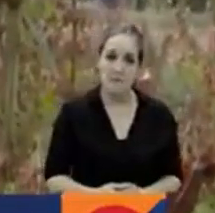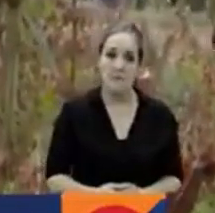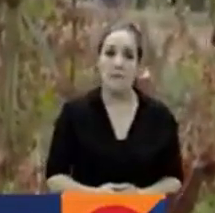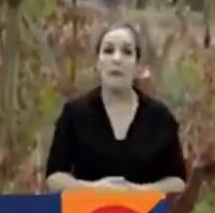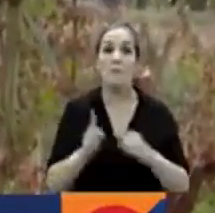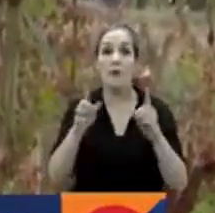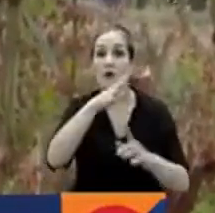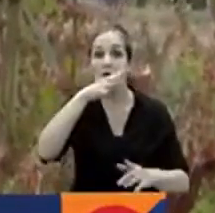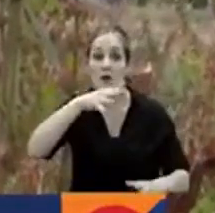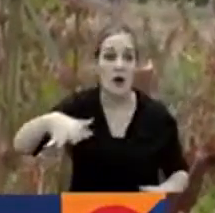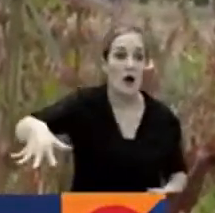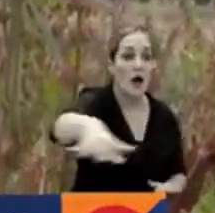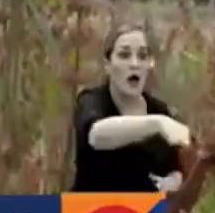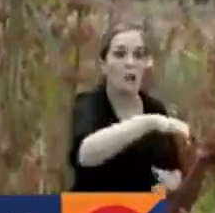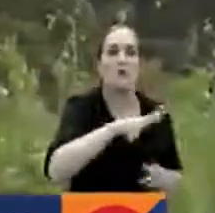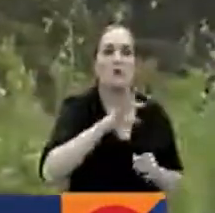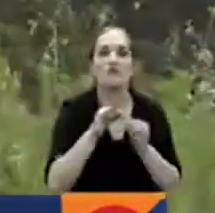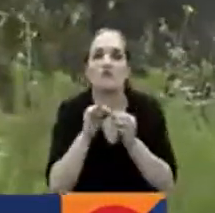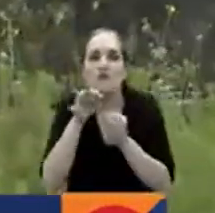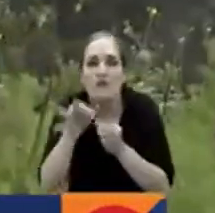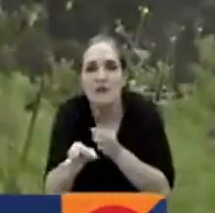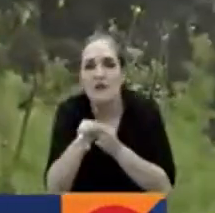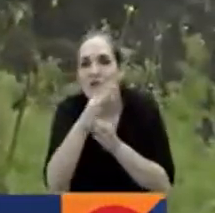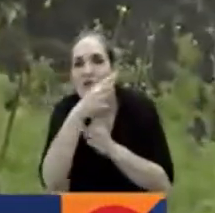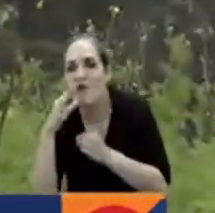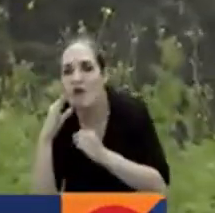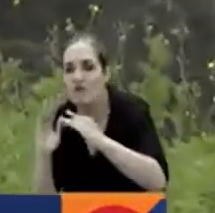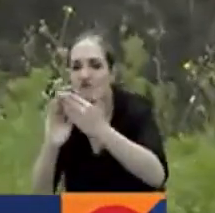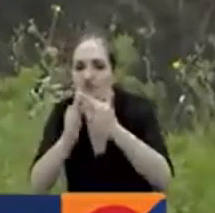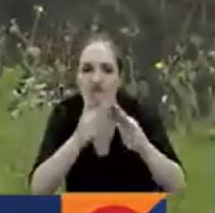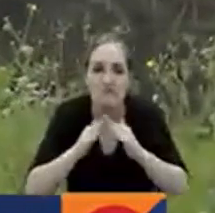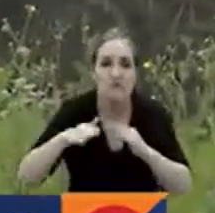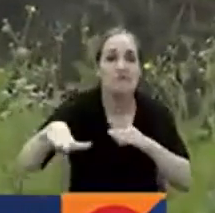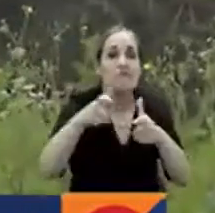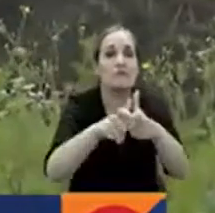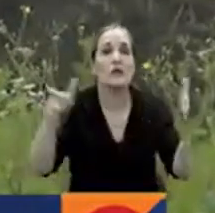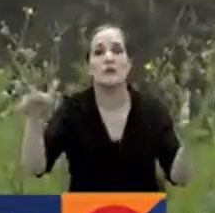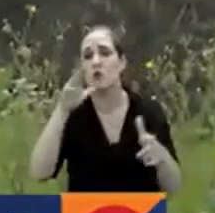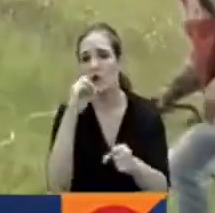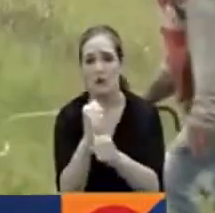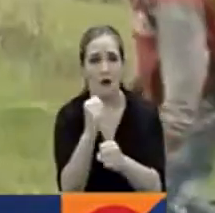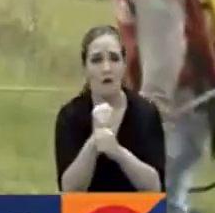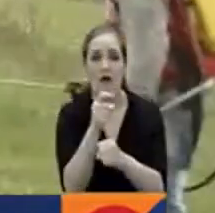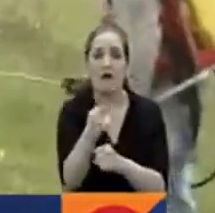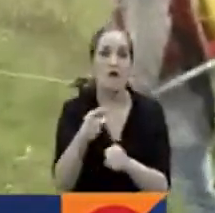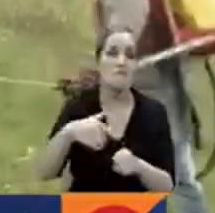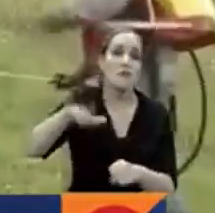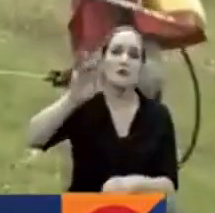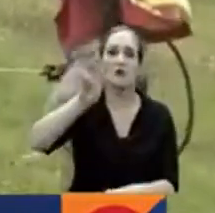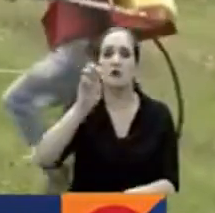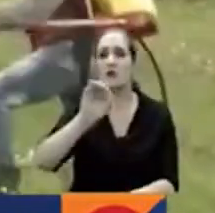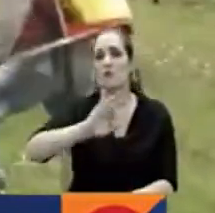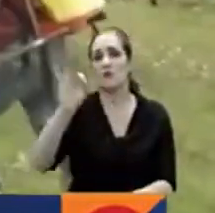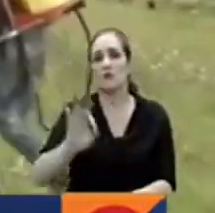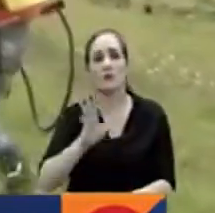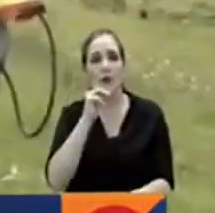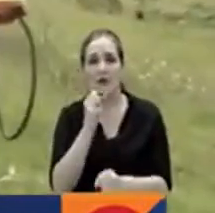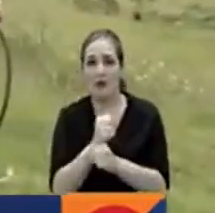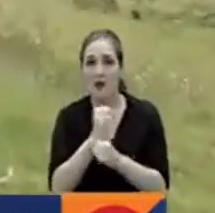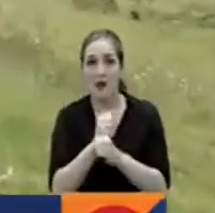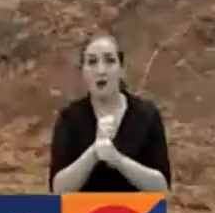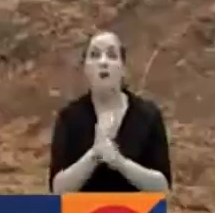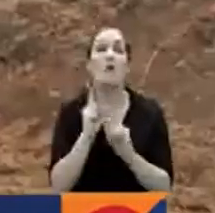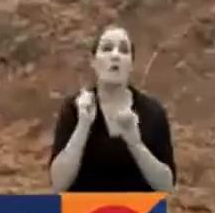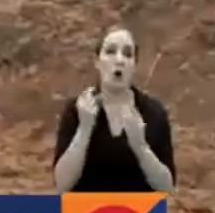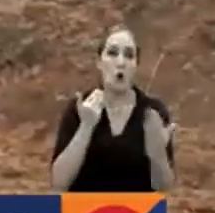campo o los centros poblados rurales en donde se presentan las tasas más altas a nivel nacional, ubicándose por encima del 80%, pese a que registró un